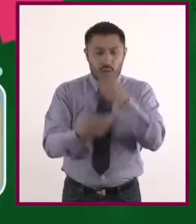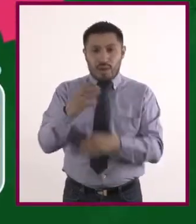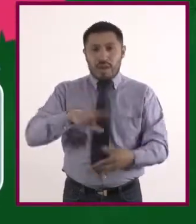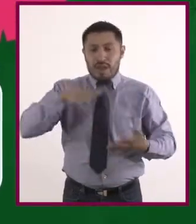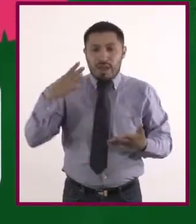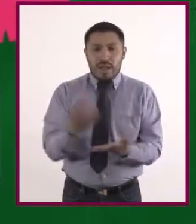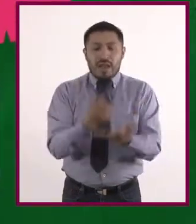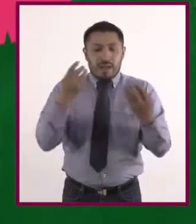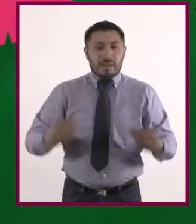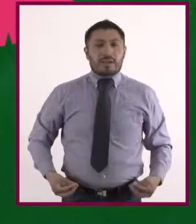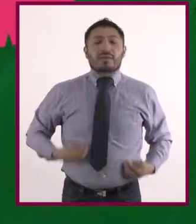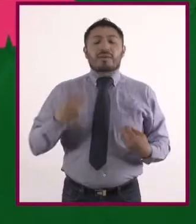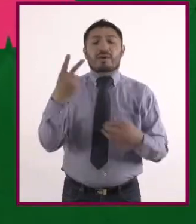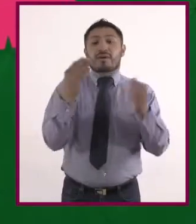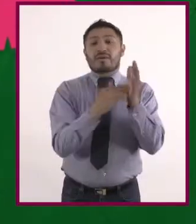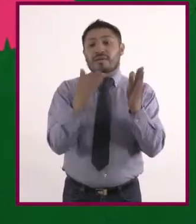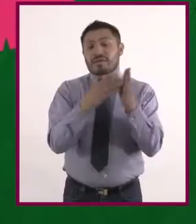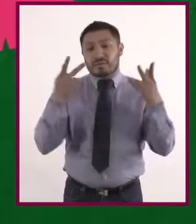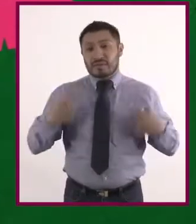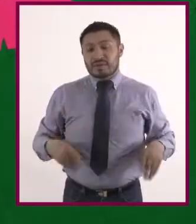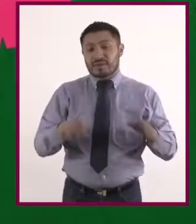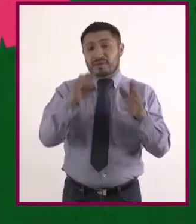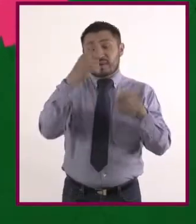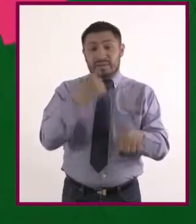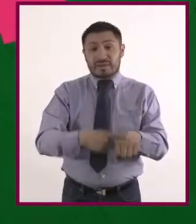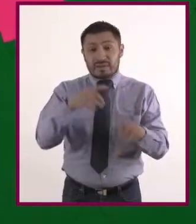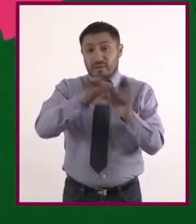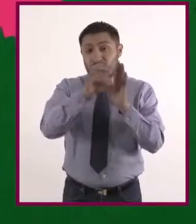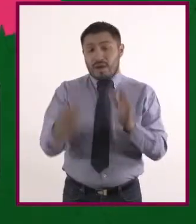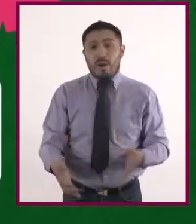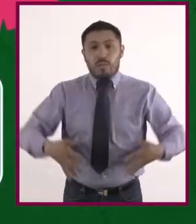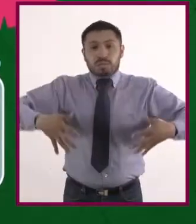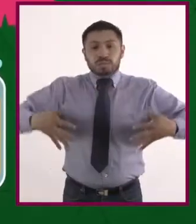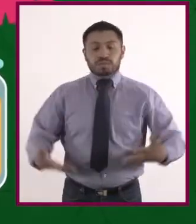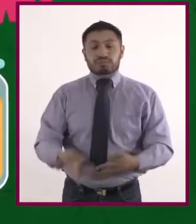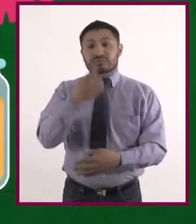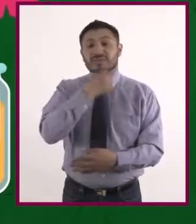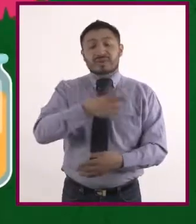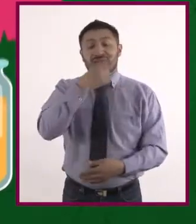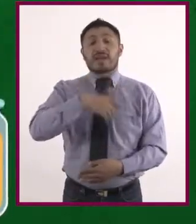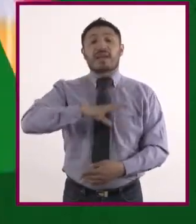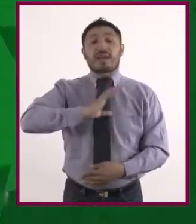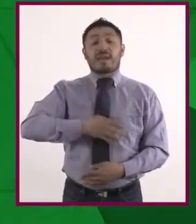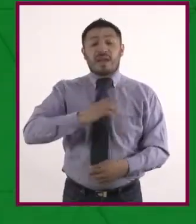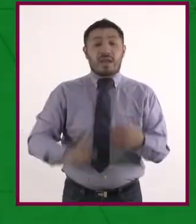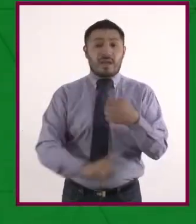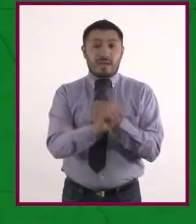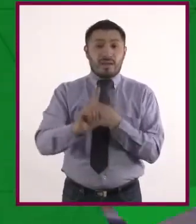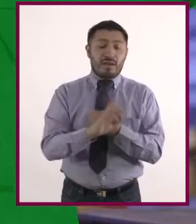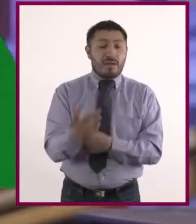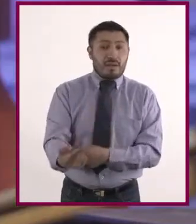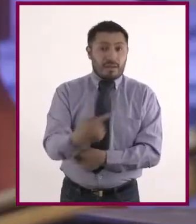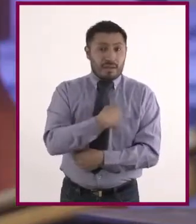millones de personas con enfermedades como obesidad, diabetes, cáncer y cardiopatías.